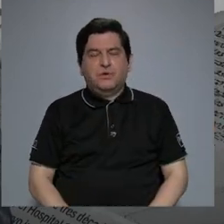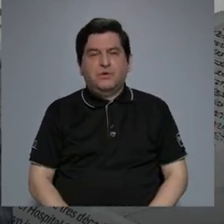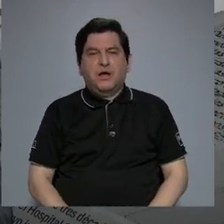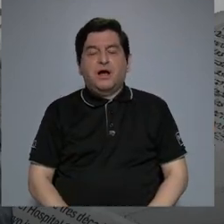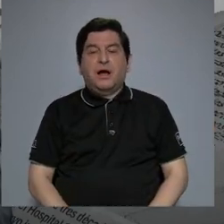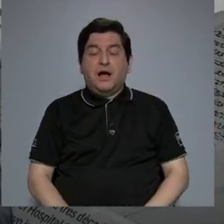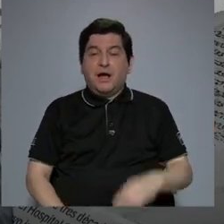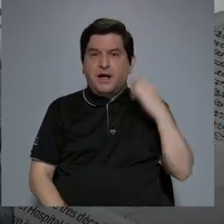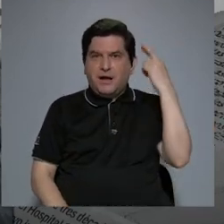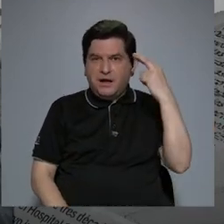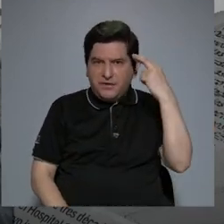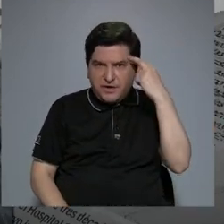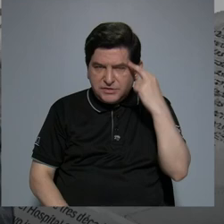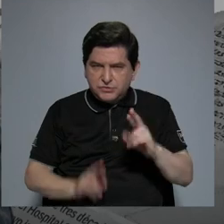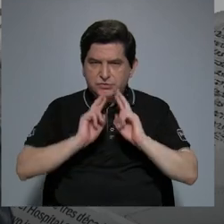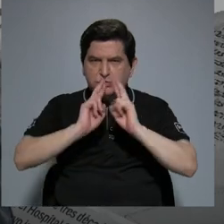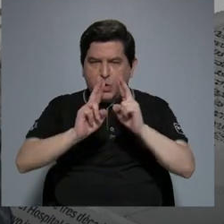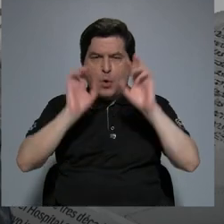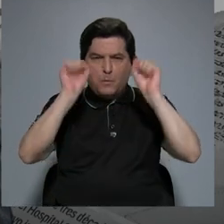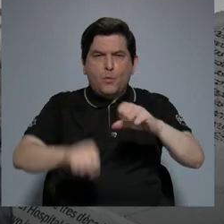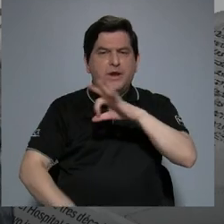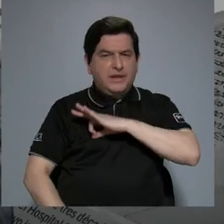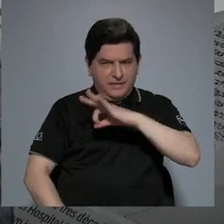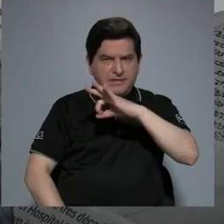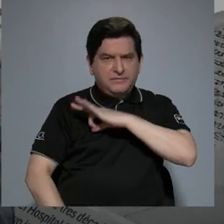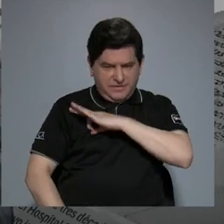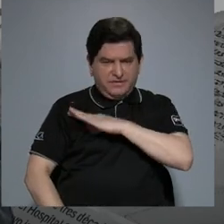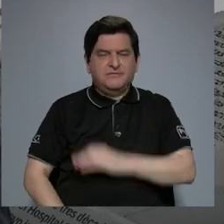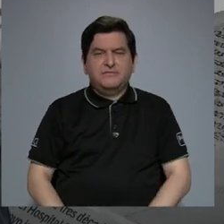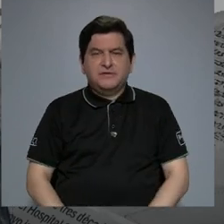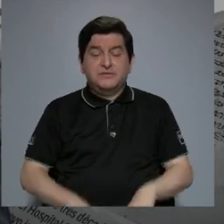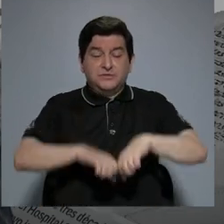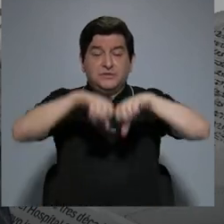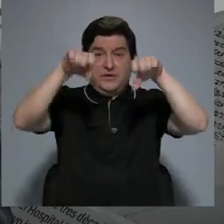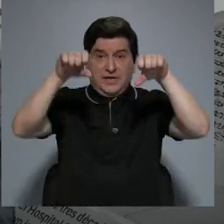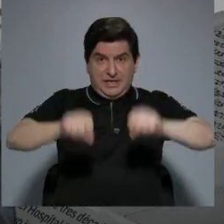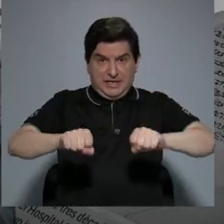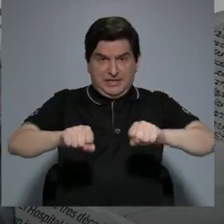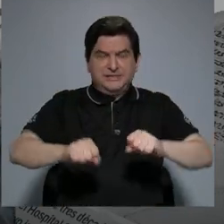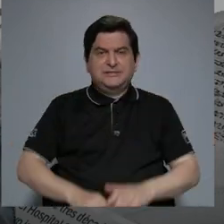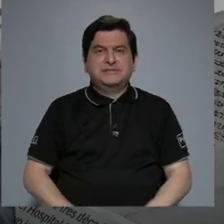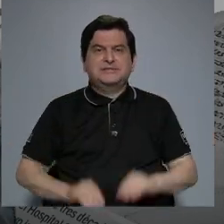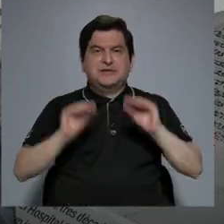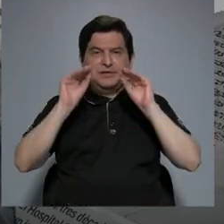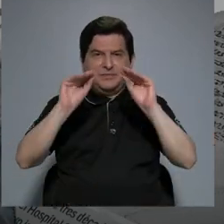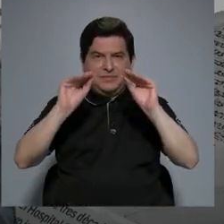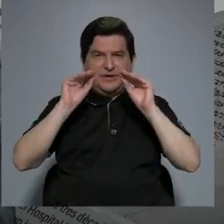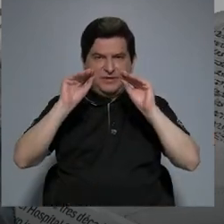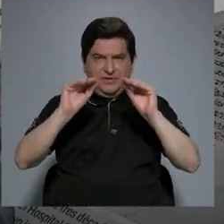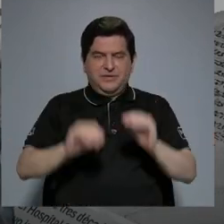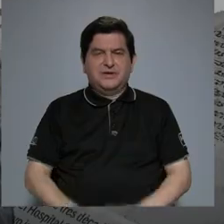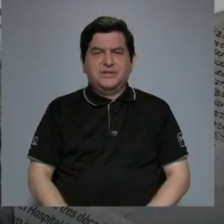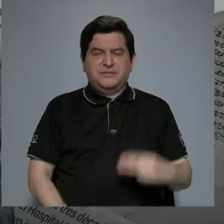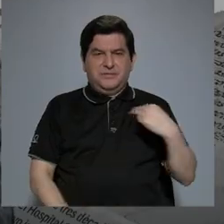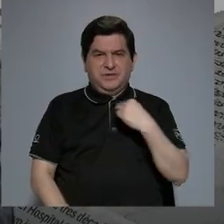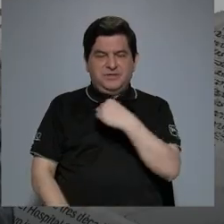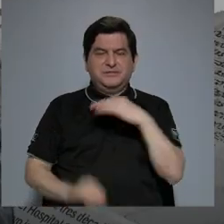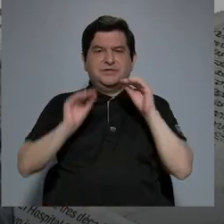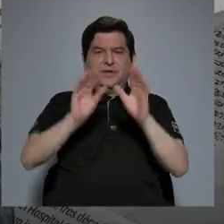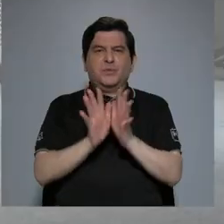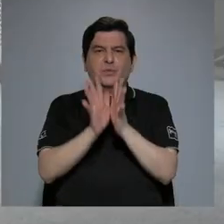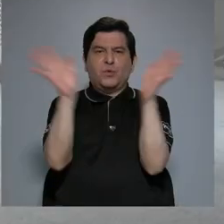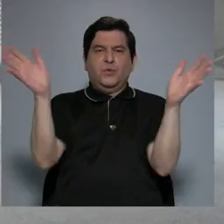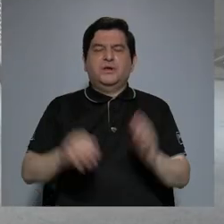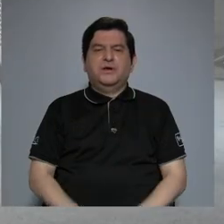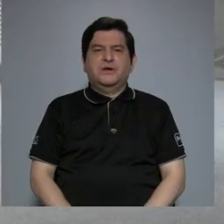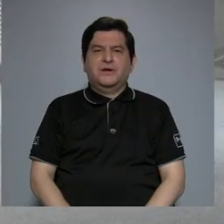raíz de estos resultados puede beneficiar al sistema educativo del Ministerio de Educación Pública.